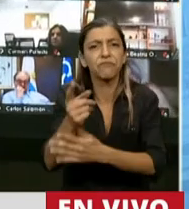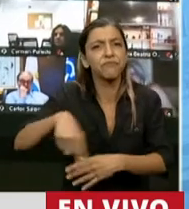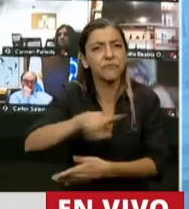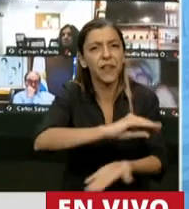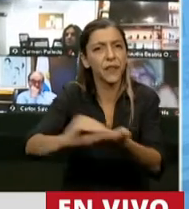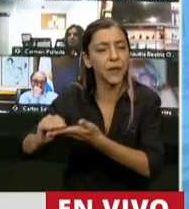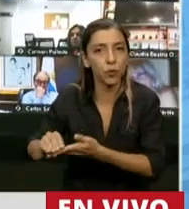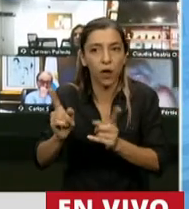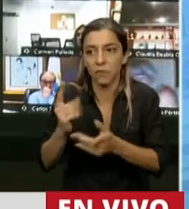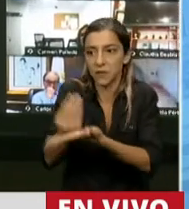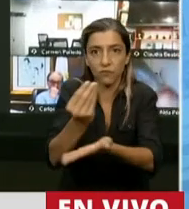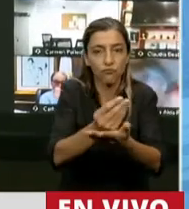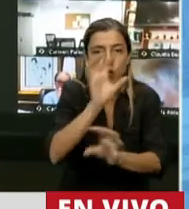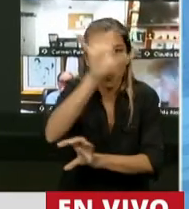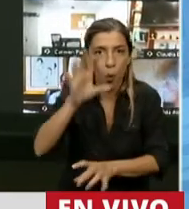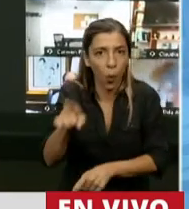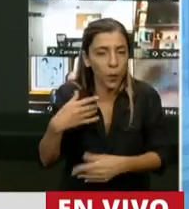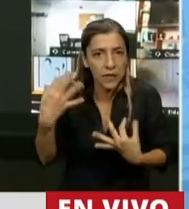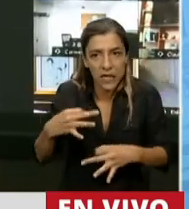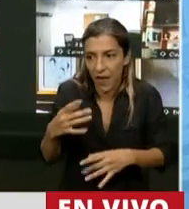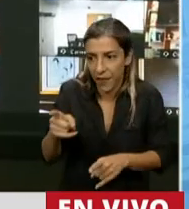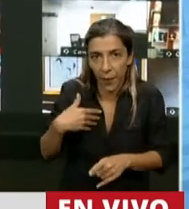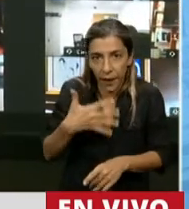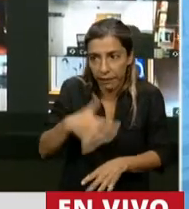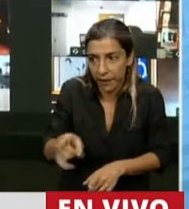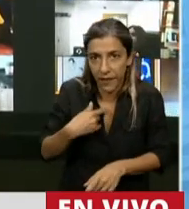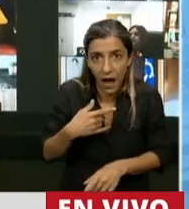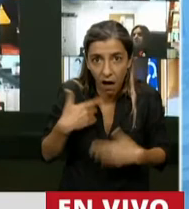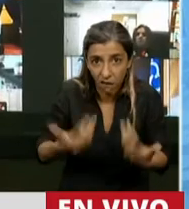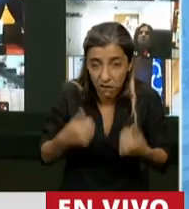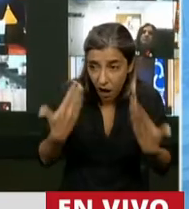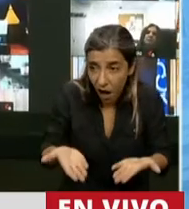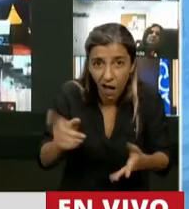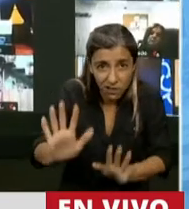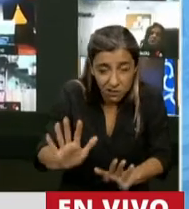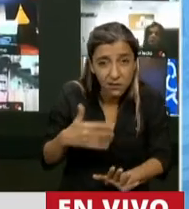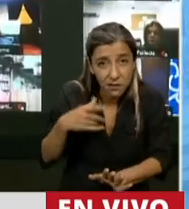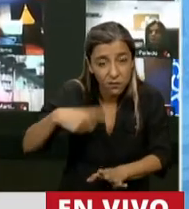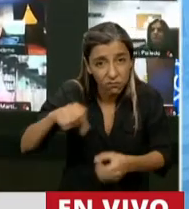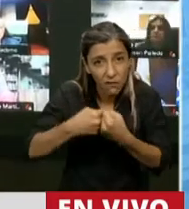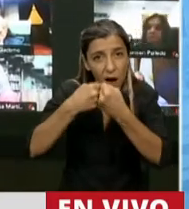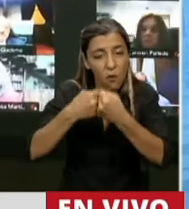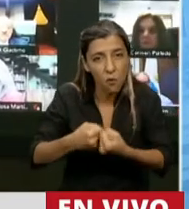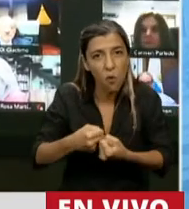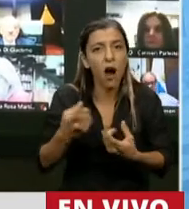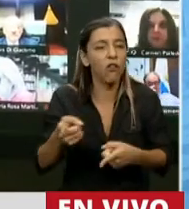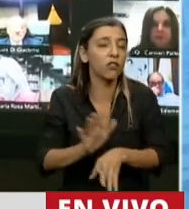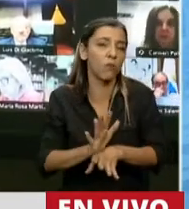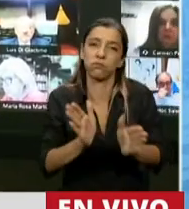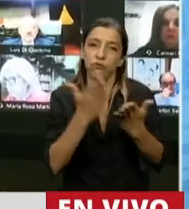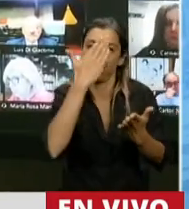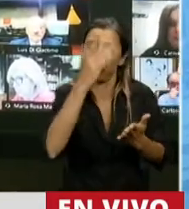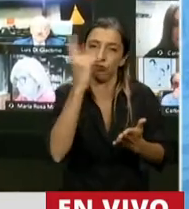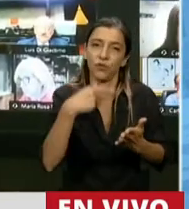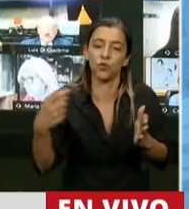provienen de cada una de las provincias no deberían convalidar este atropello no deberían convalidar este avasallamiento constitucional